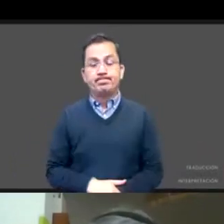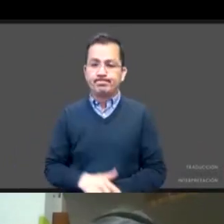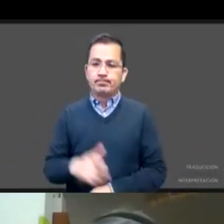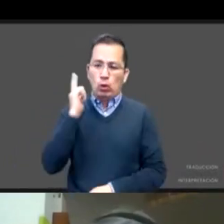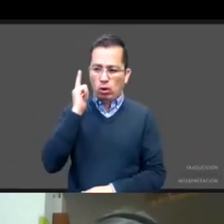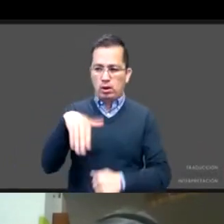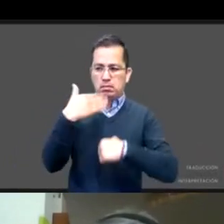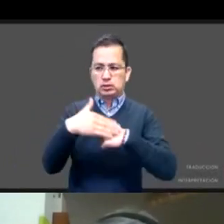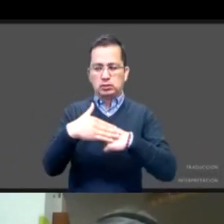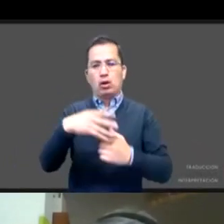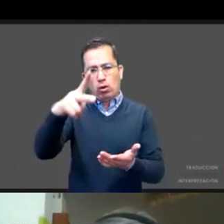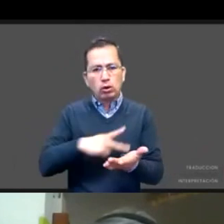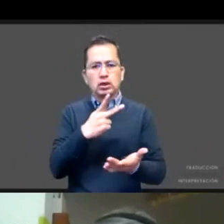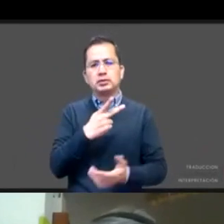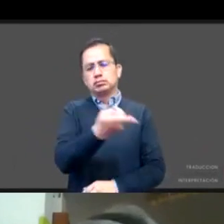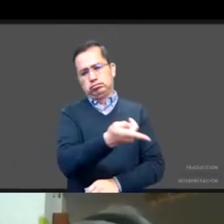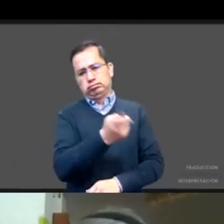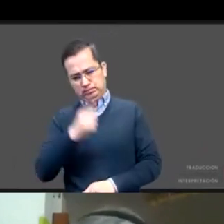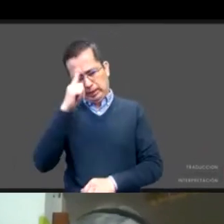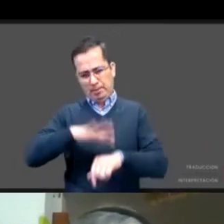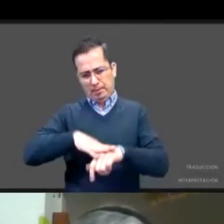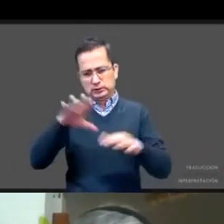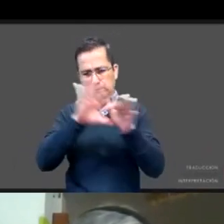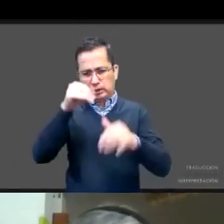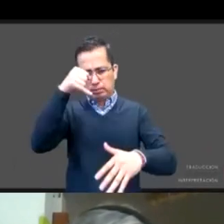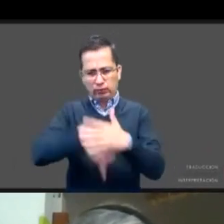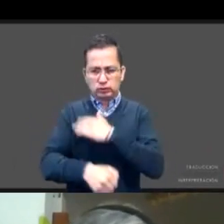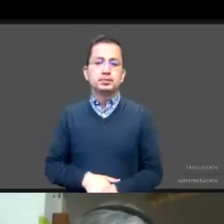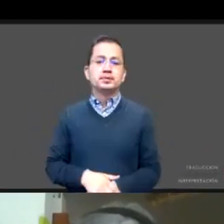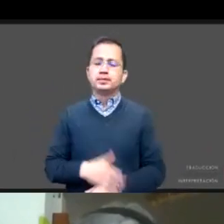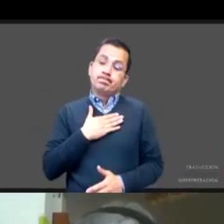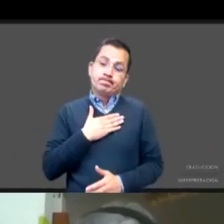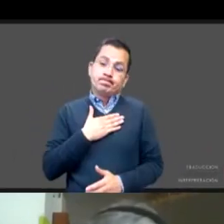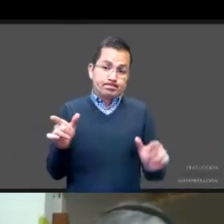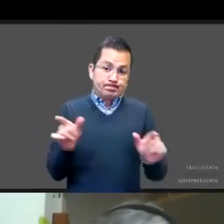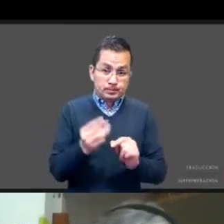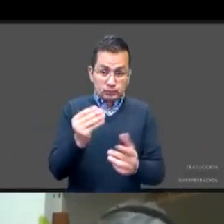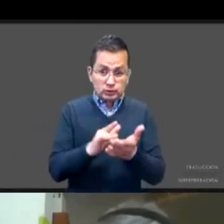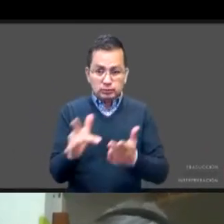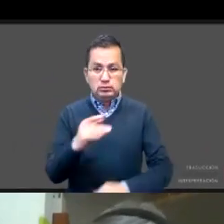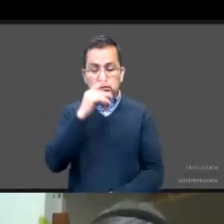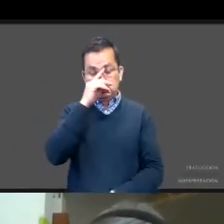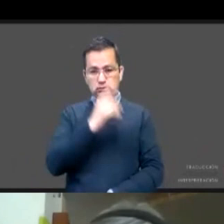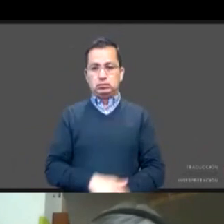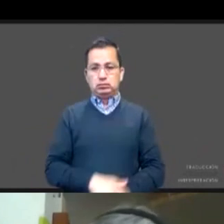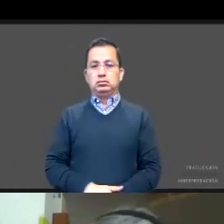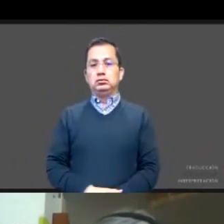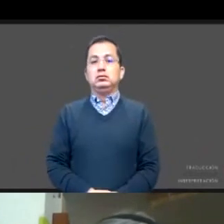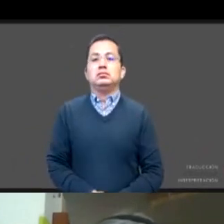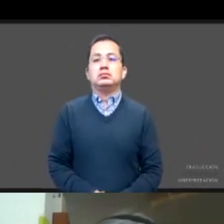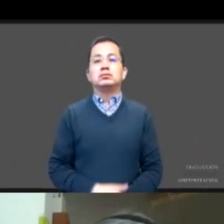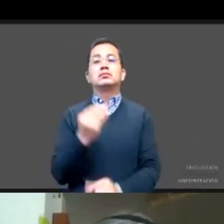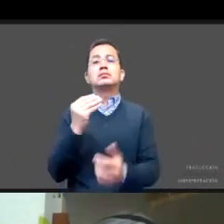precisar algunos detalles que me parece que son relevantes. Por el momento aquí lo dejo. Muchas gracias. Muchas gracias, Javier. Como verán, ya